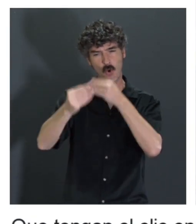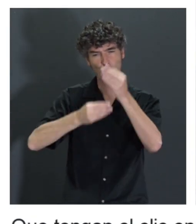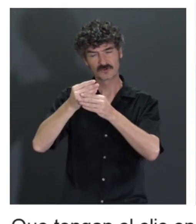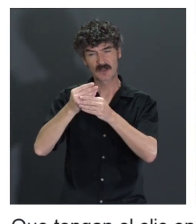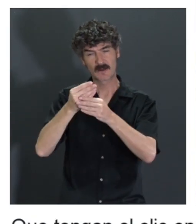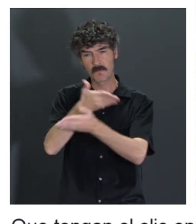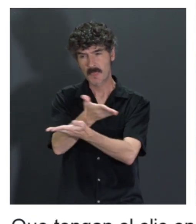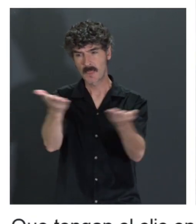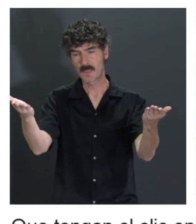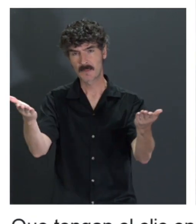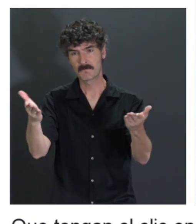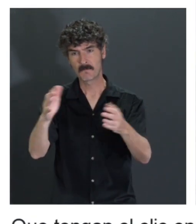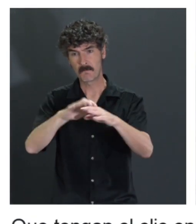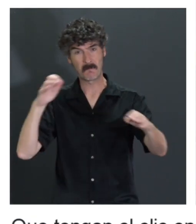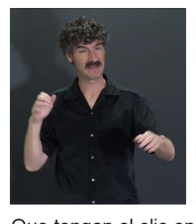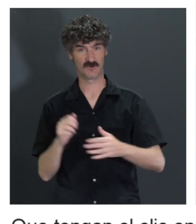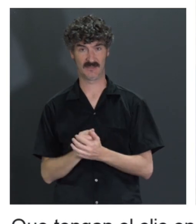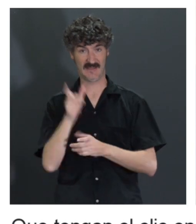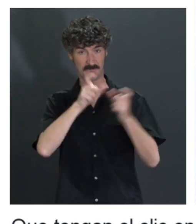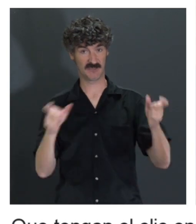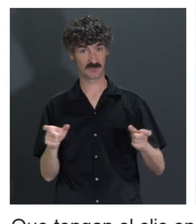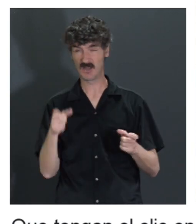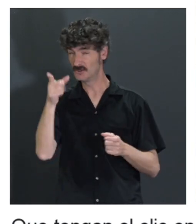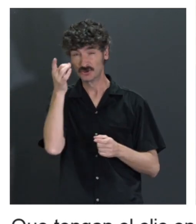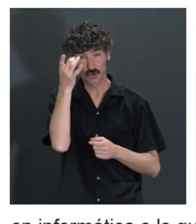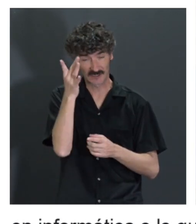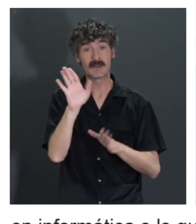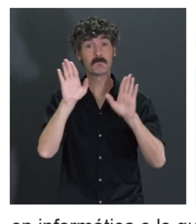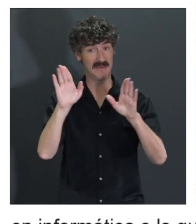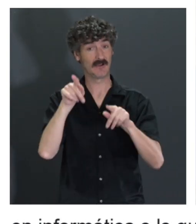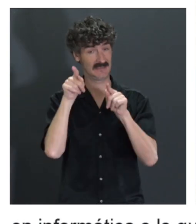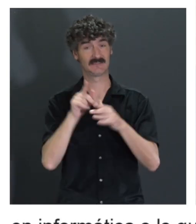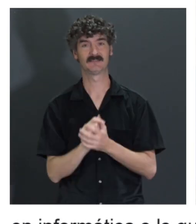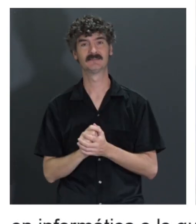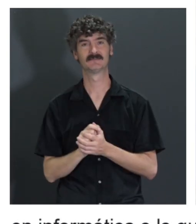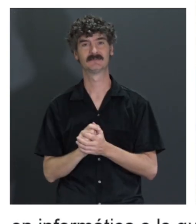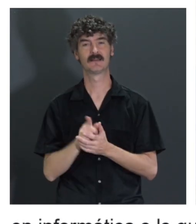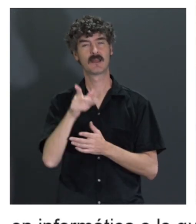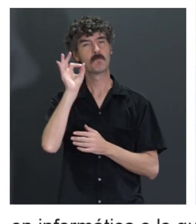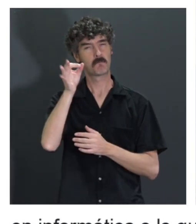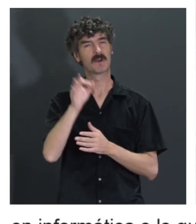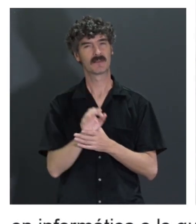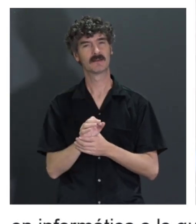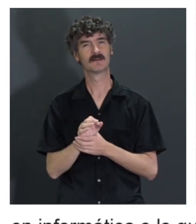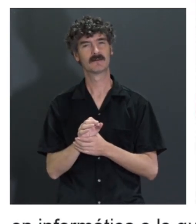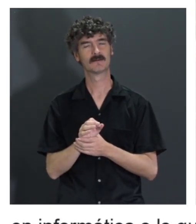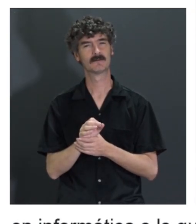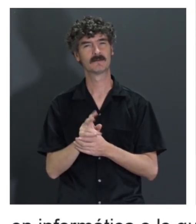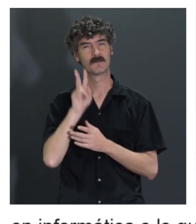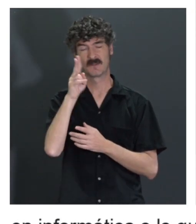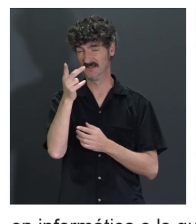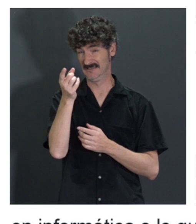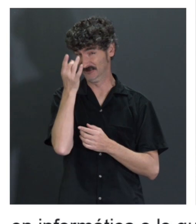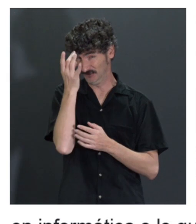la mayor parte de personas posible. Qué tontería más grande, ¿no? Y entonces, pues eso es de verdad, o aunque parezca de